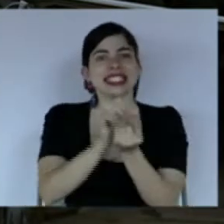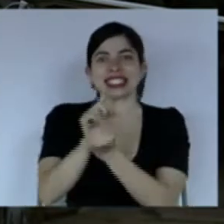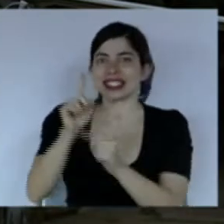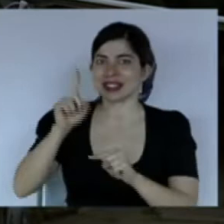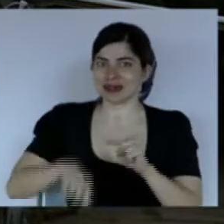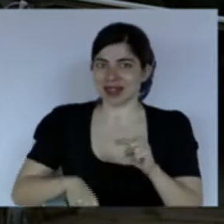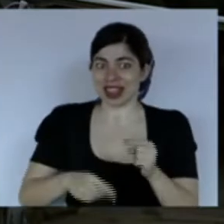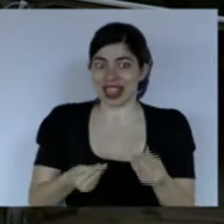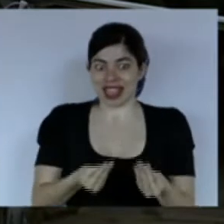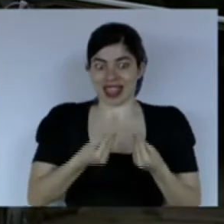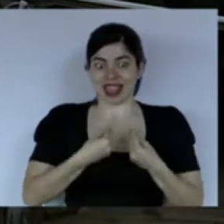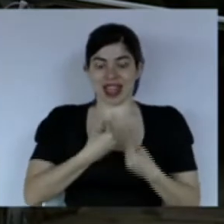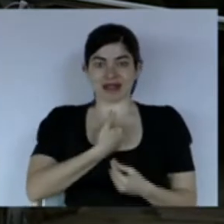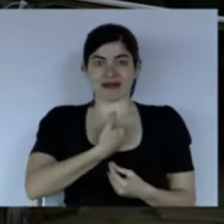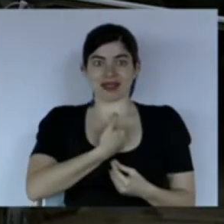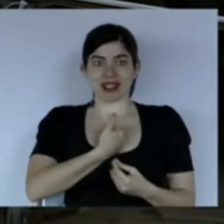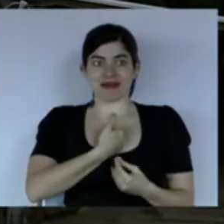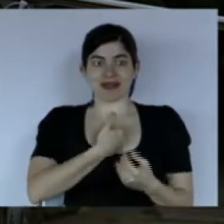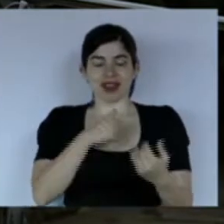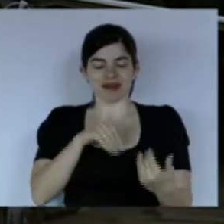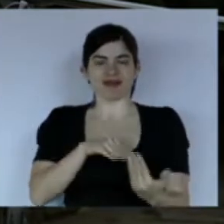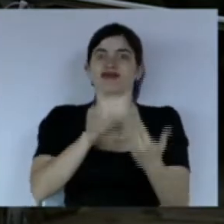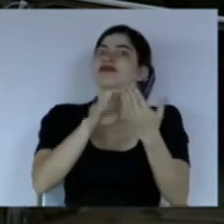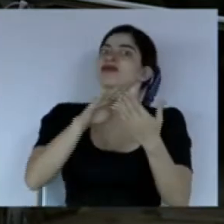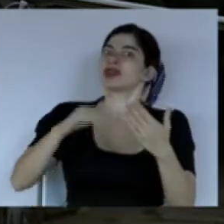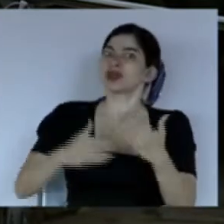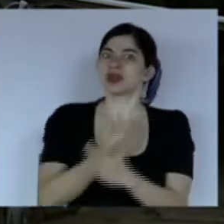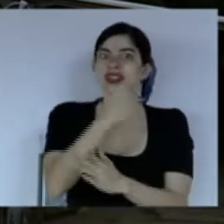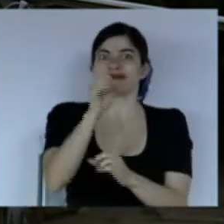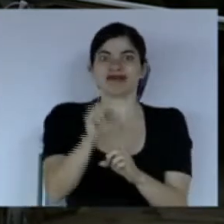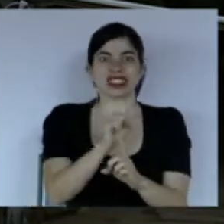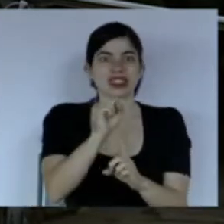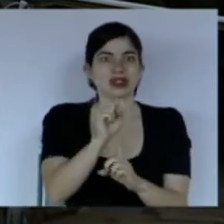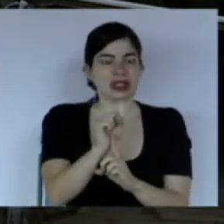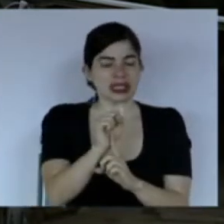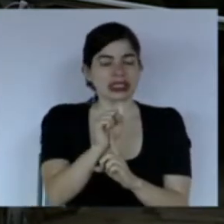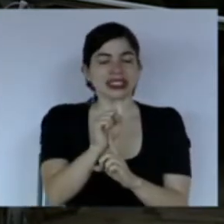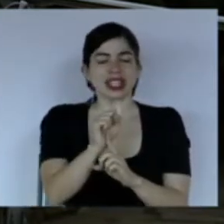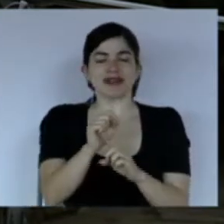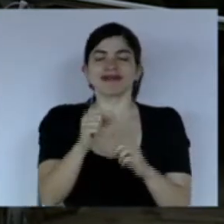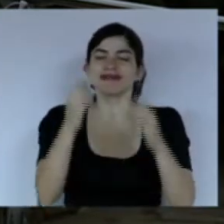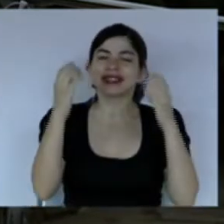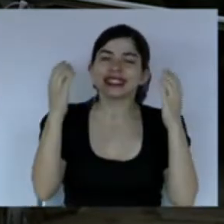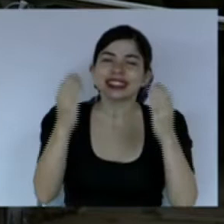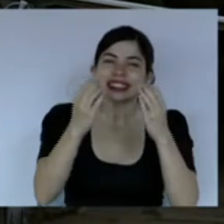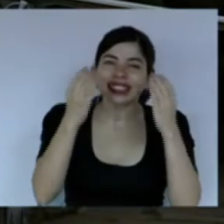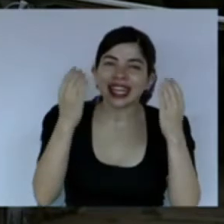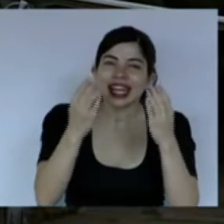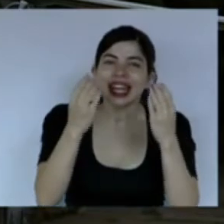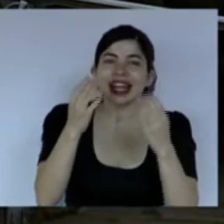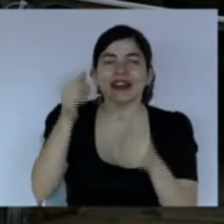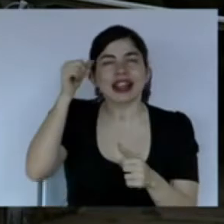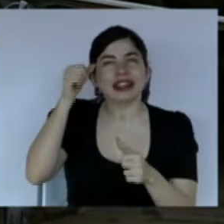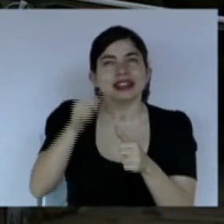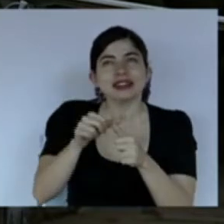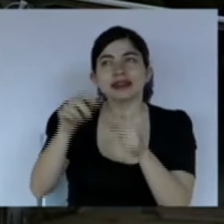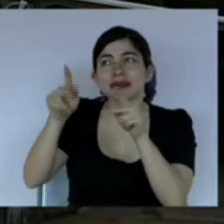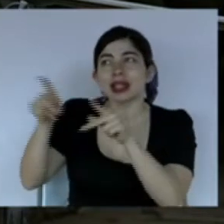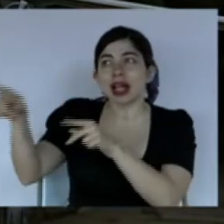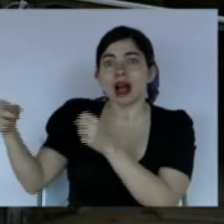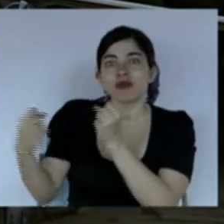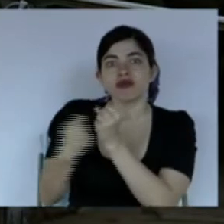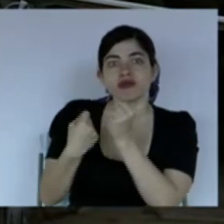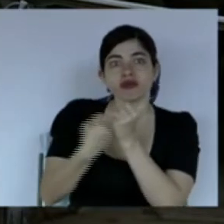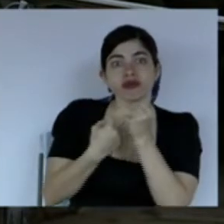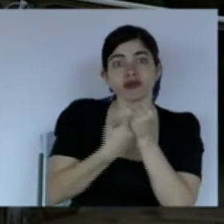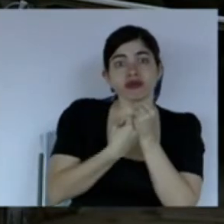a nuevas adversidades, celebramos a todos aquellos que contribuyeron a convertir